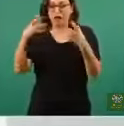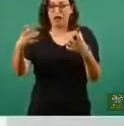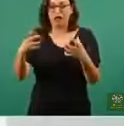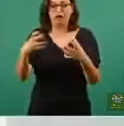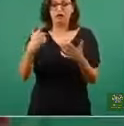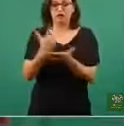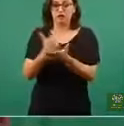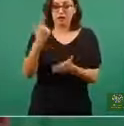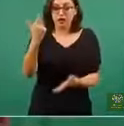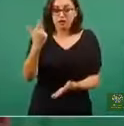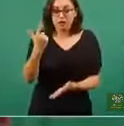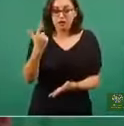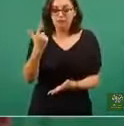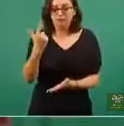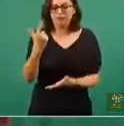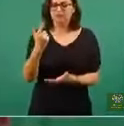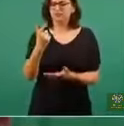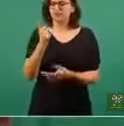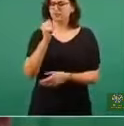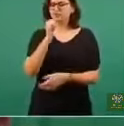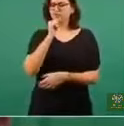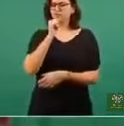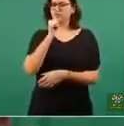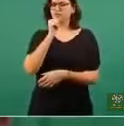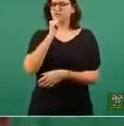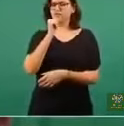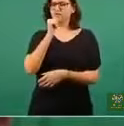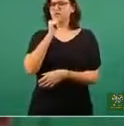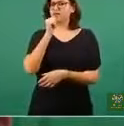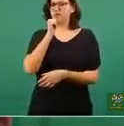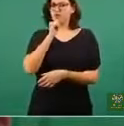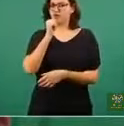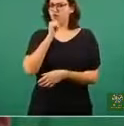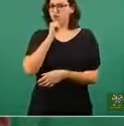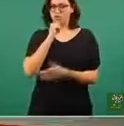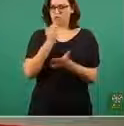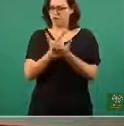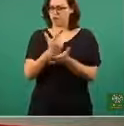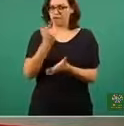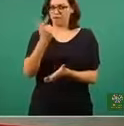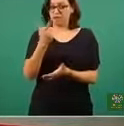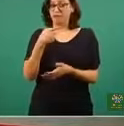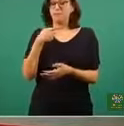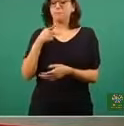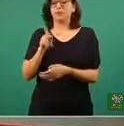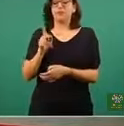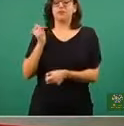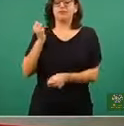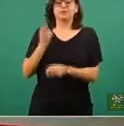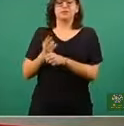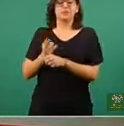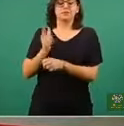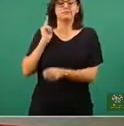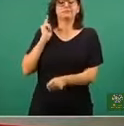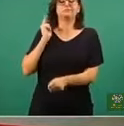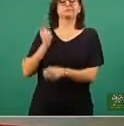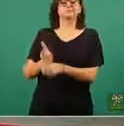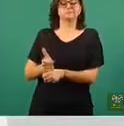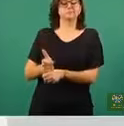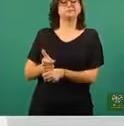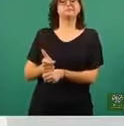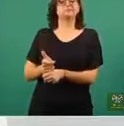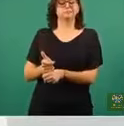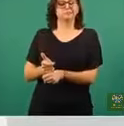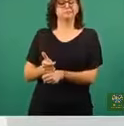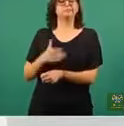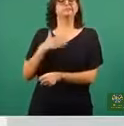este momento todavía no, pero no deja de ser una señal. Y eso es lo importante y lo que queremos comunicar y